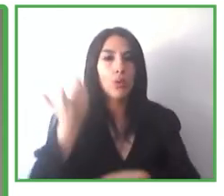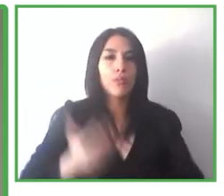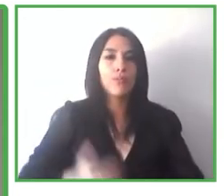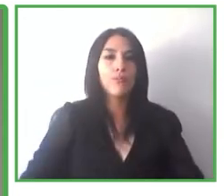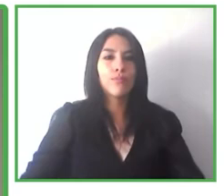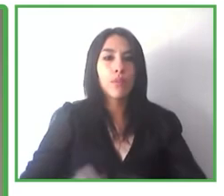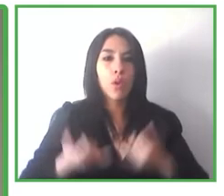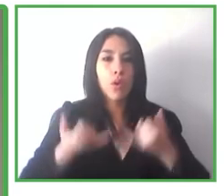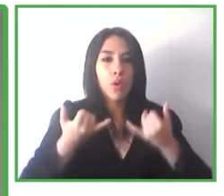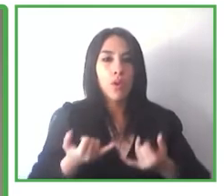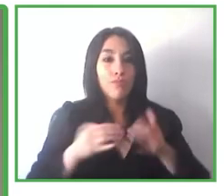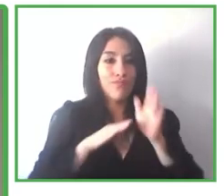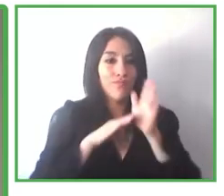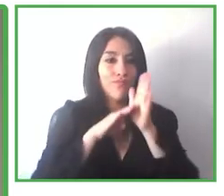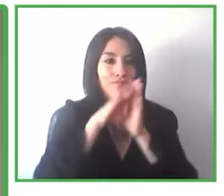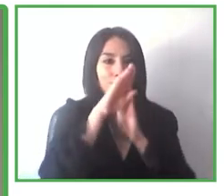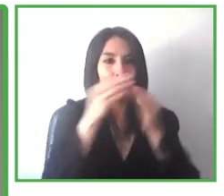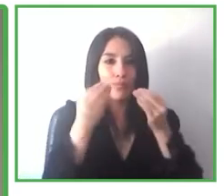este panel